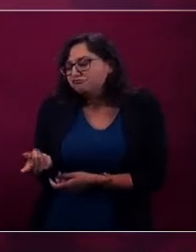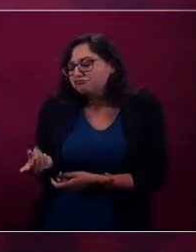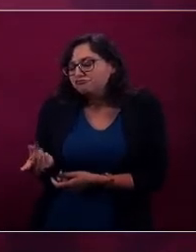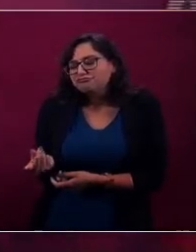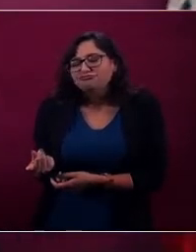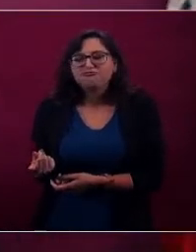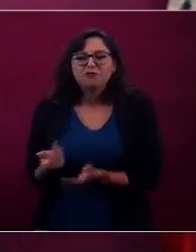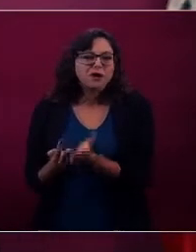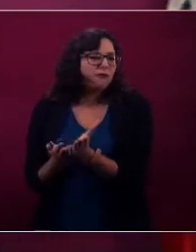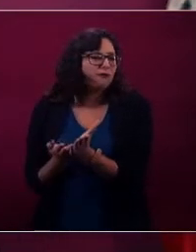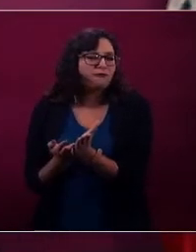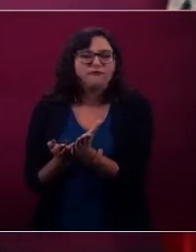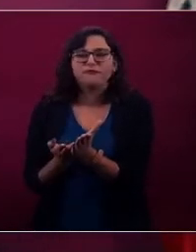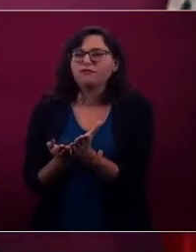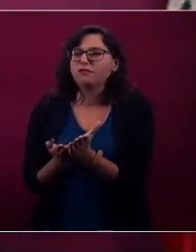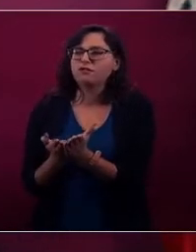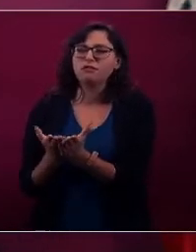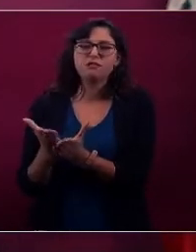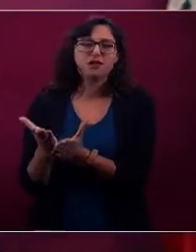extraordinarios.